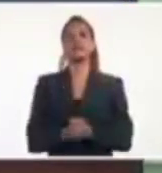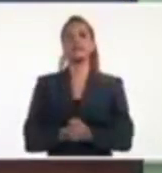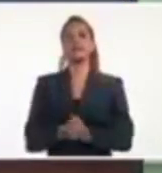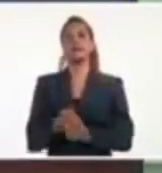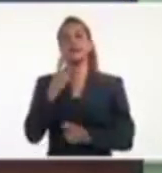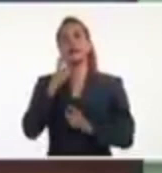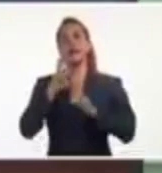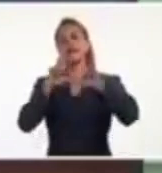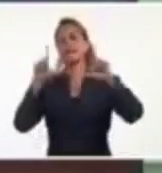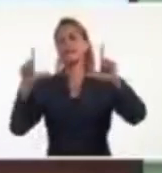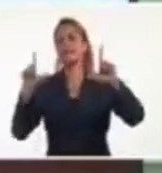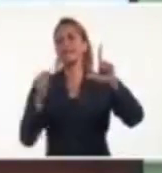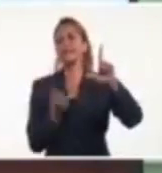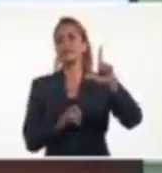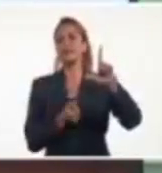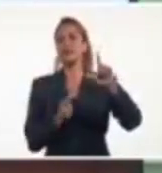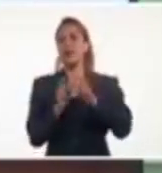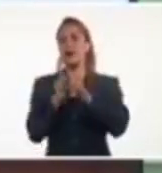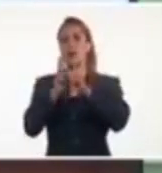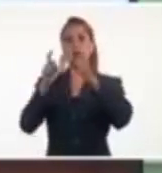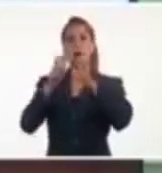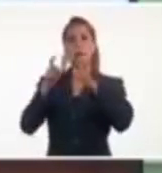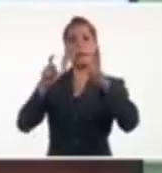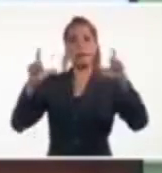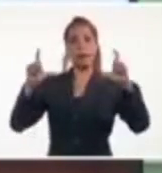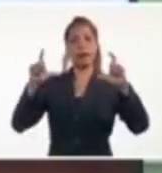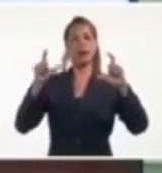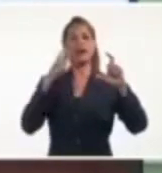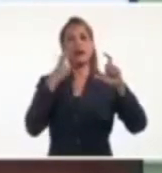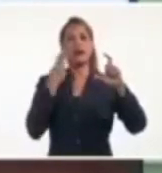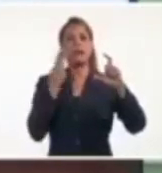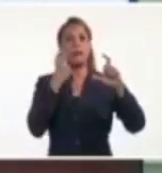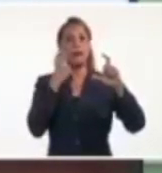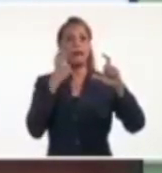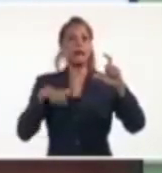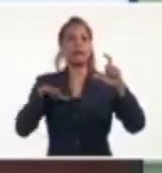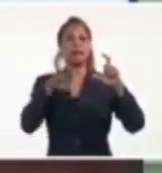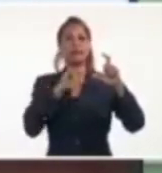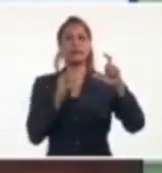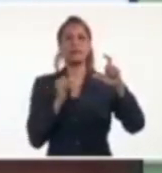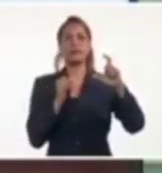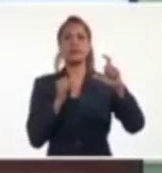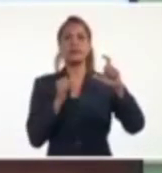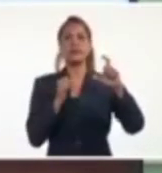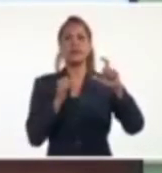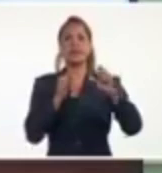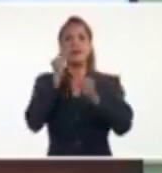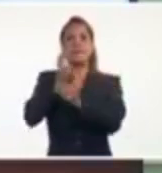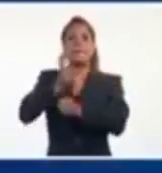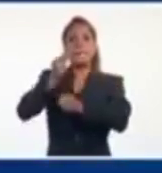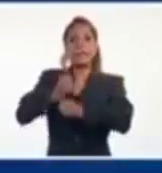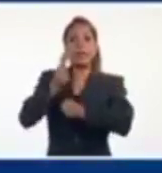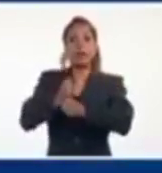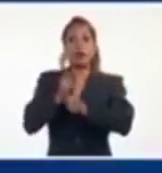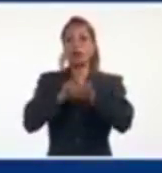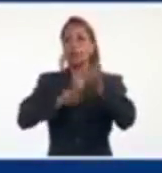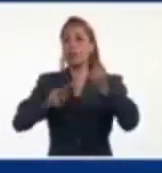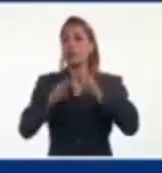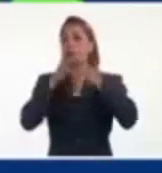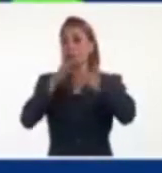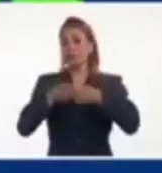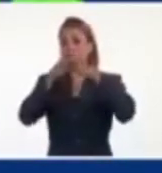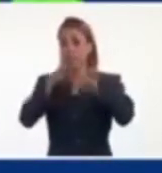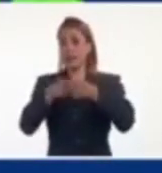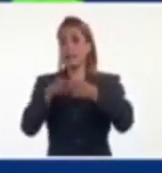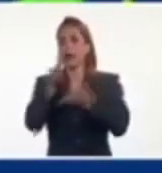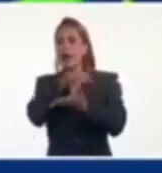las imágenes del satélite un poco más ampliadas y quería mostrarles el radar. Este es el radar de Pilón, en la provincia de Granma. Y observen ustedes